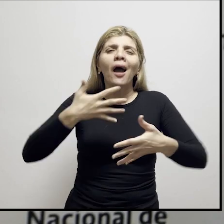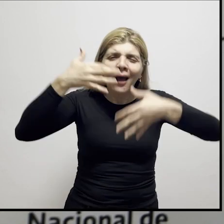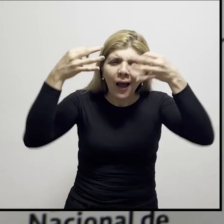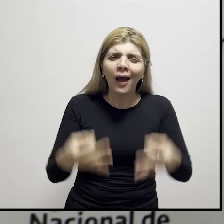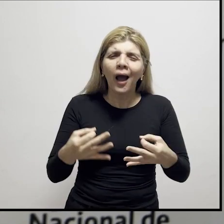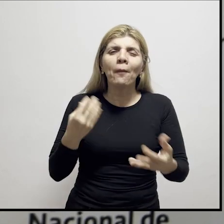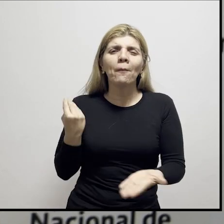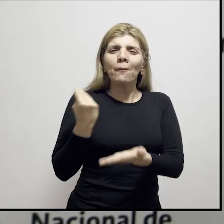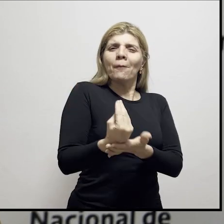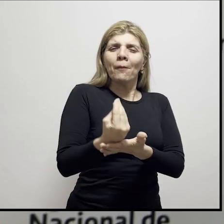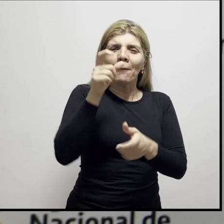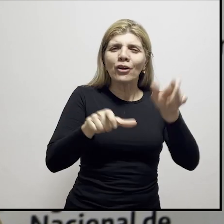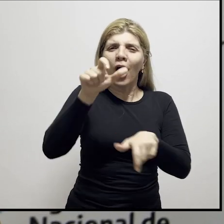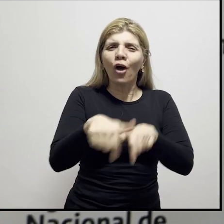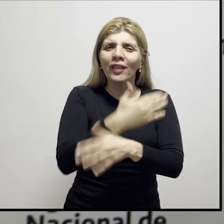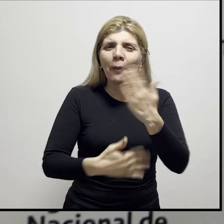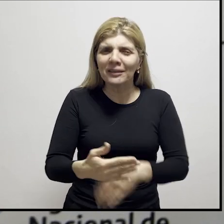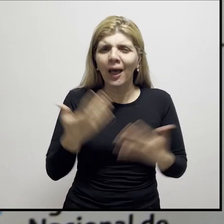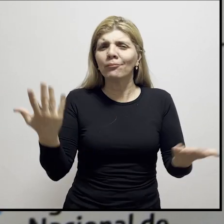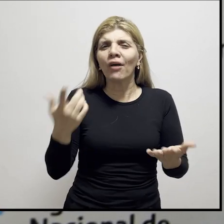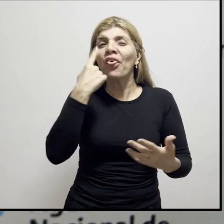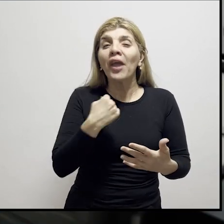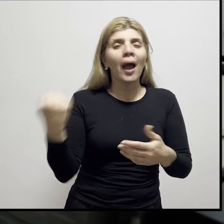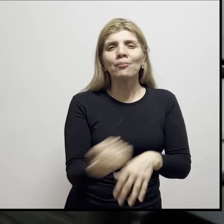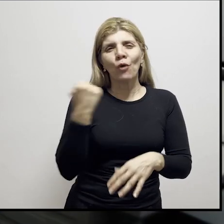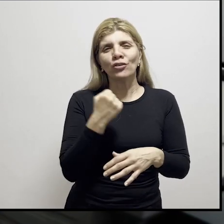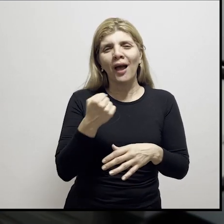personas con discapacidad en un día tan importante para nuestro país.